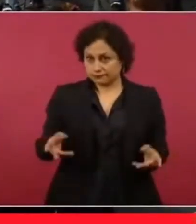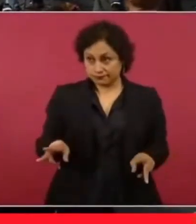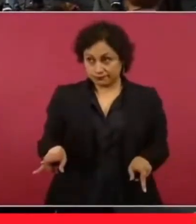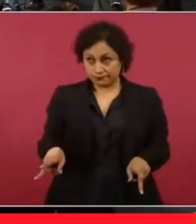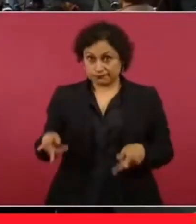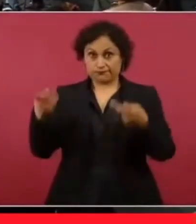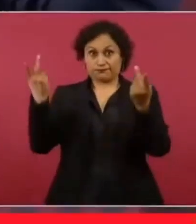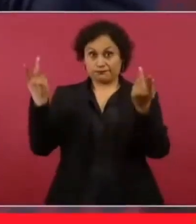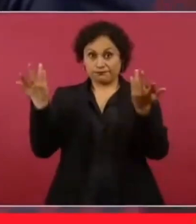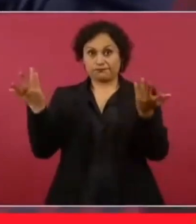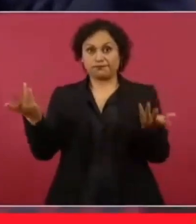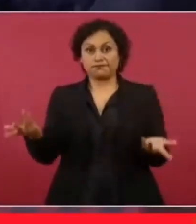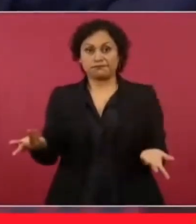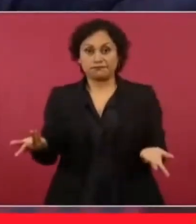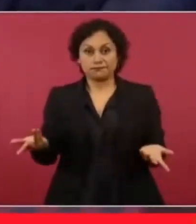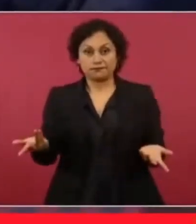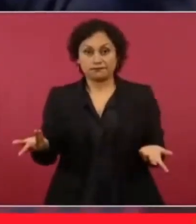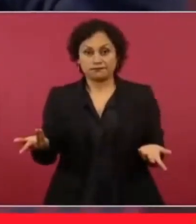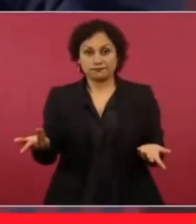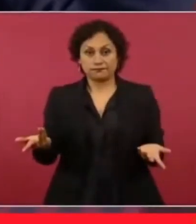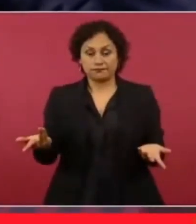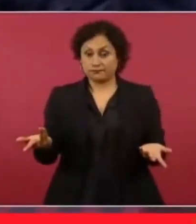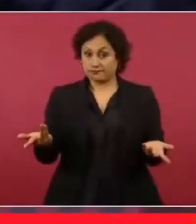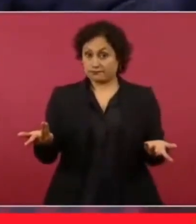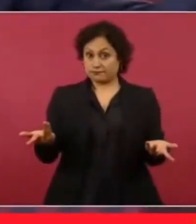hay ideología, ¿eh? Pleito.